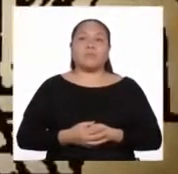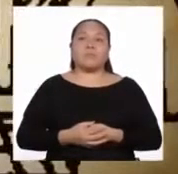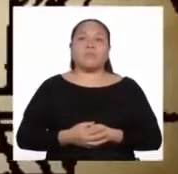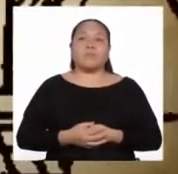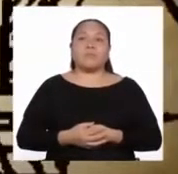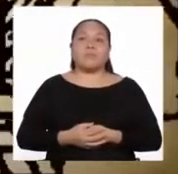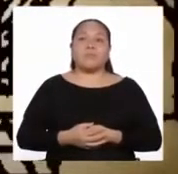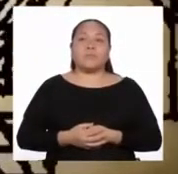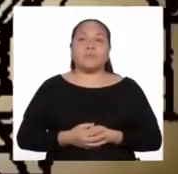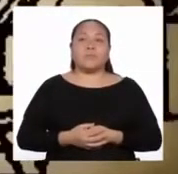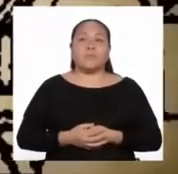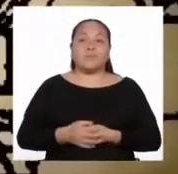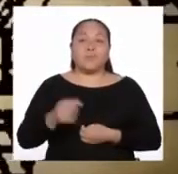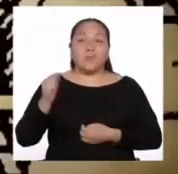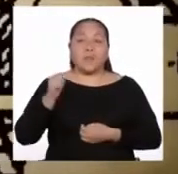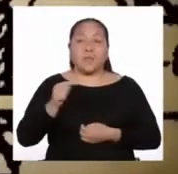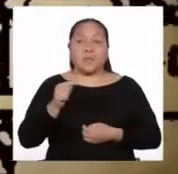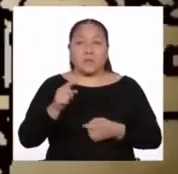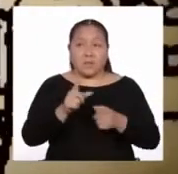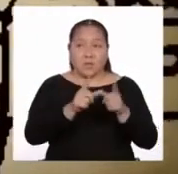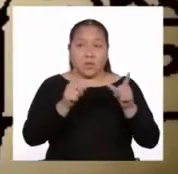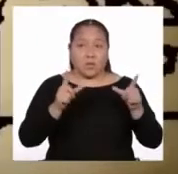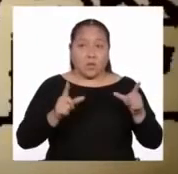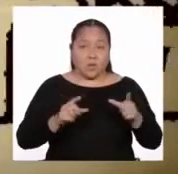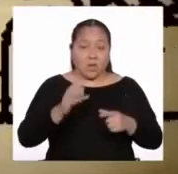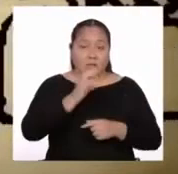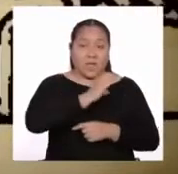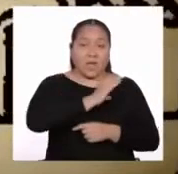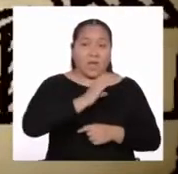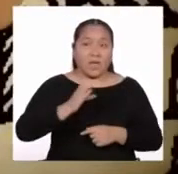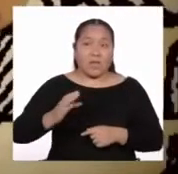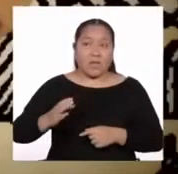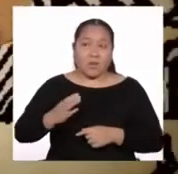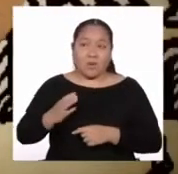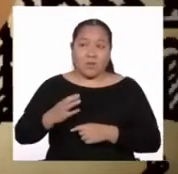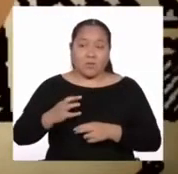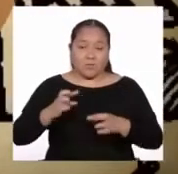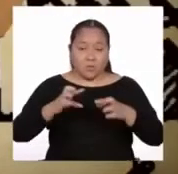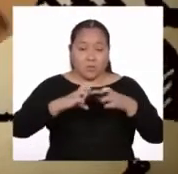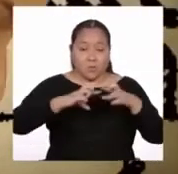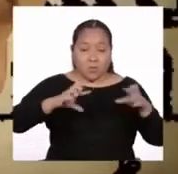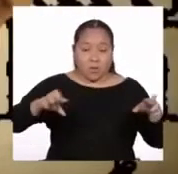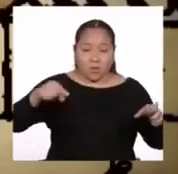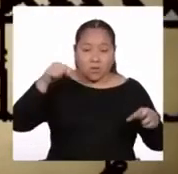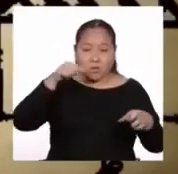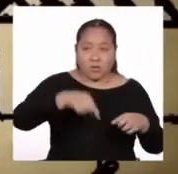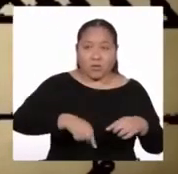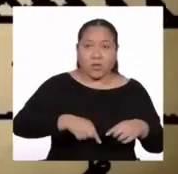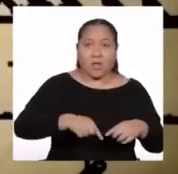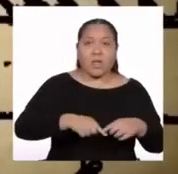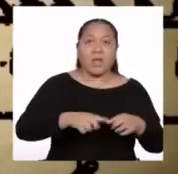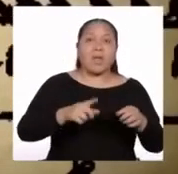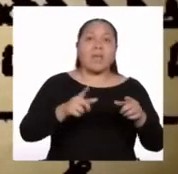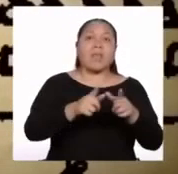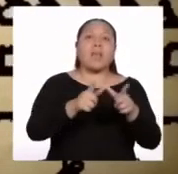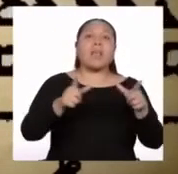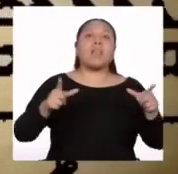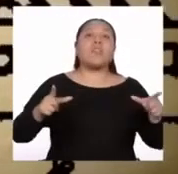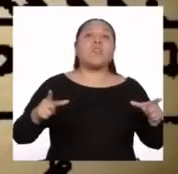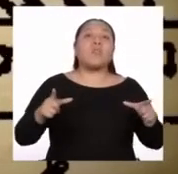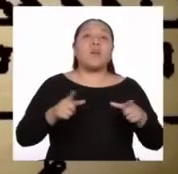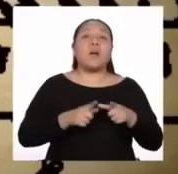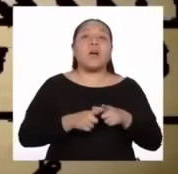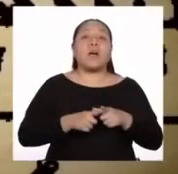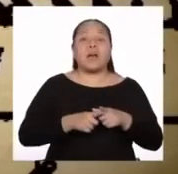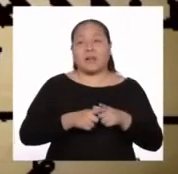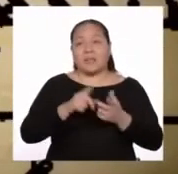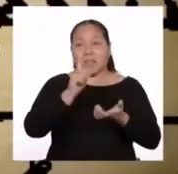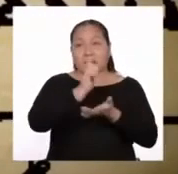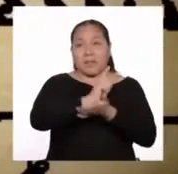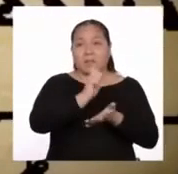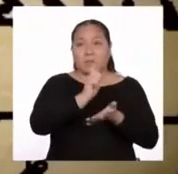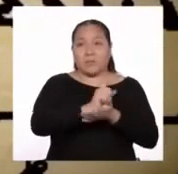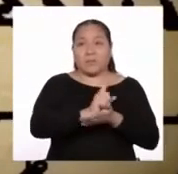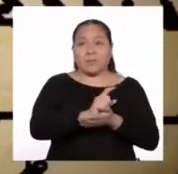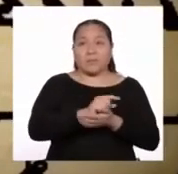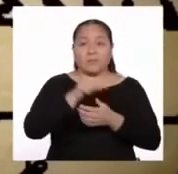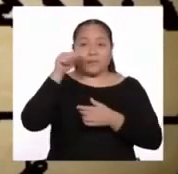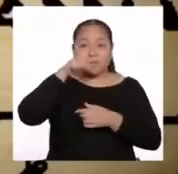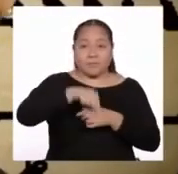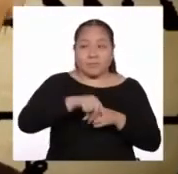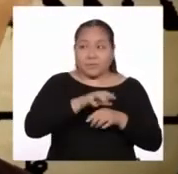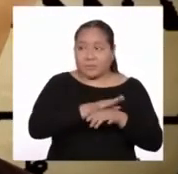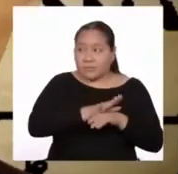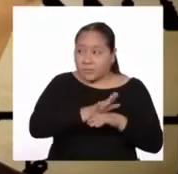Esta dicha villa del Callao y puerto de la dicha ciudad de los reyes de Lima es de donde desde las Indias se despacha hacia